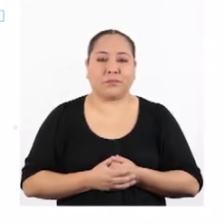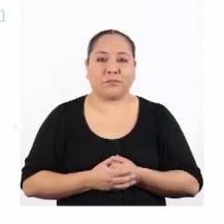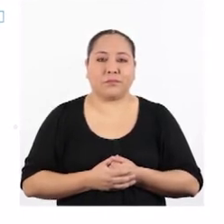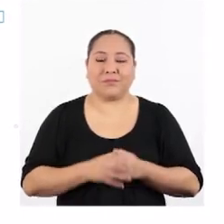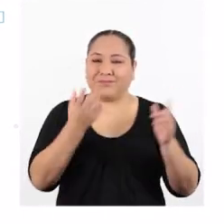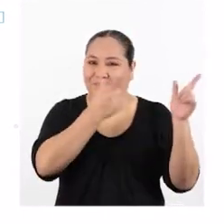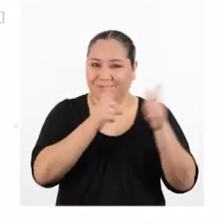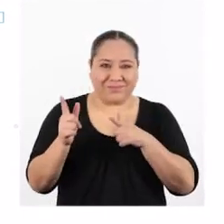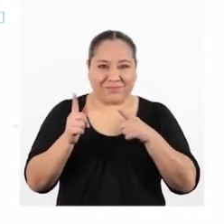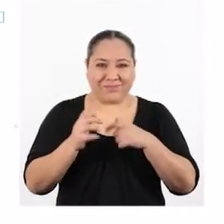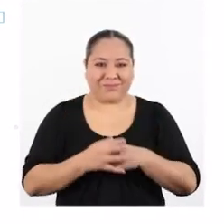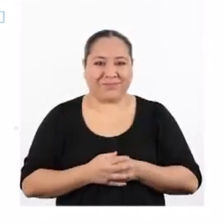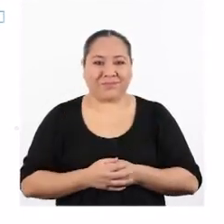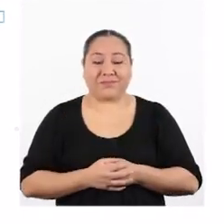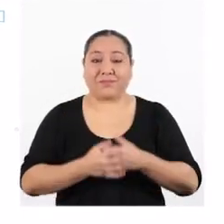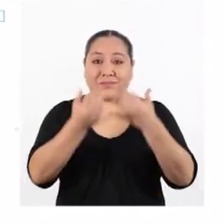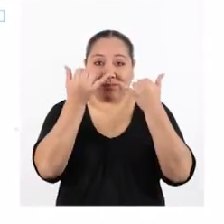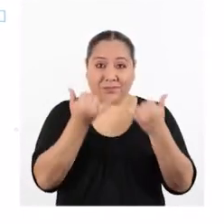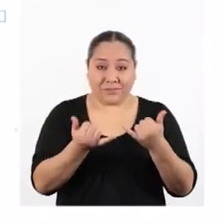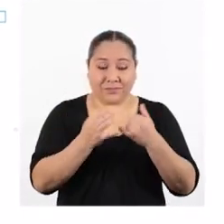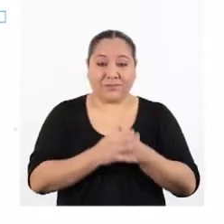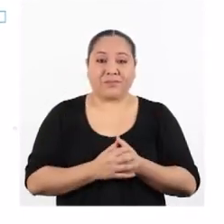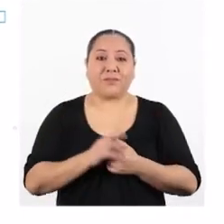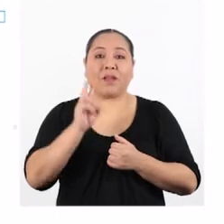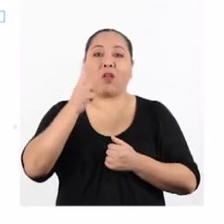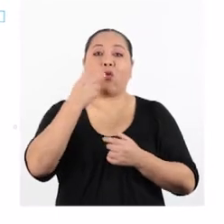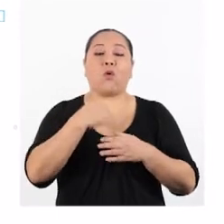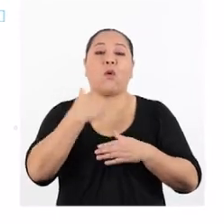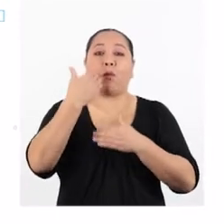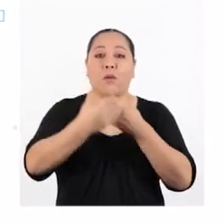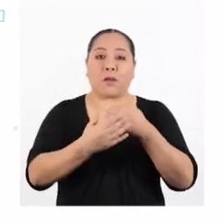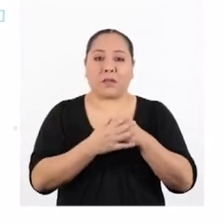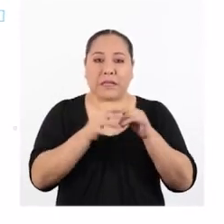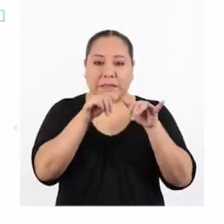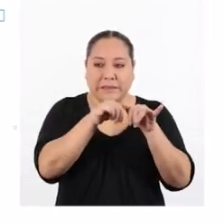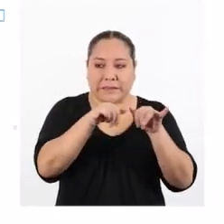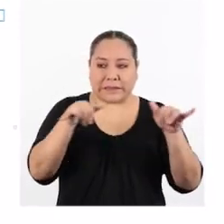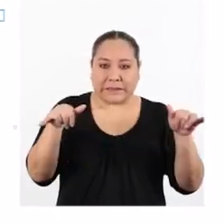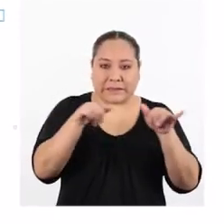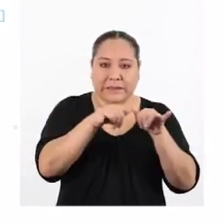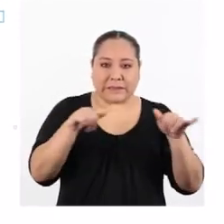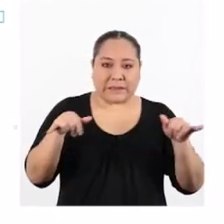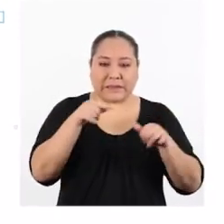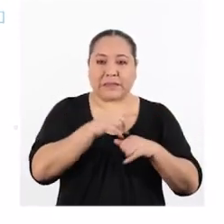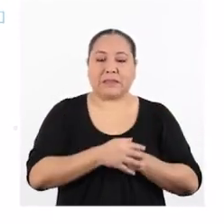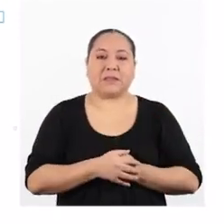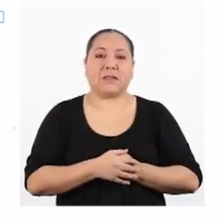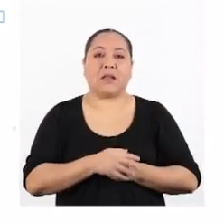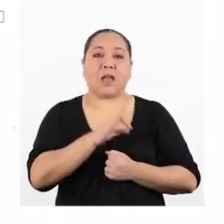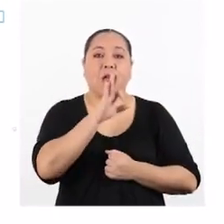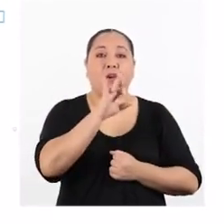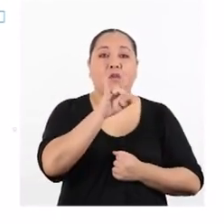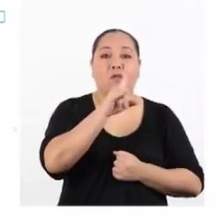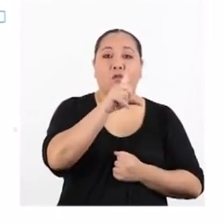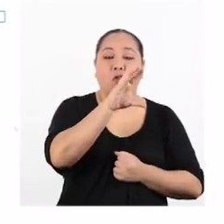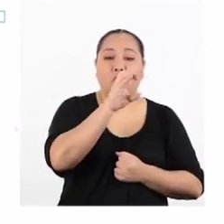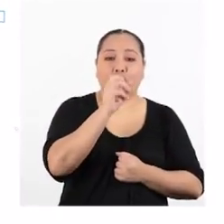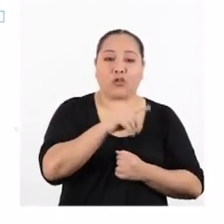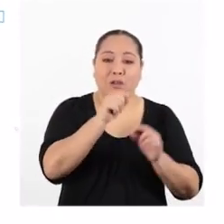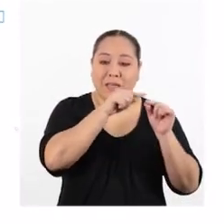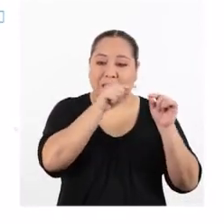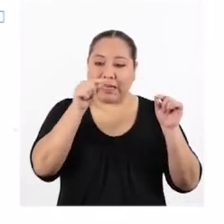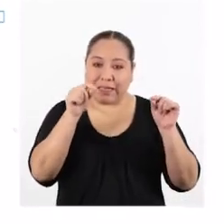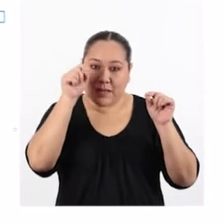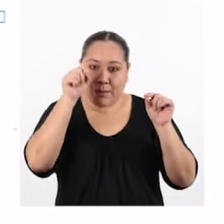¡Listo! Ahora, como paso dos, midan la distancia que hay entre el fulcro y esta posición.